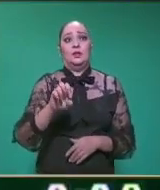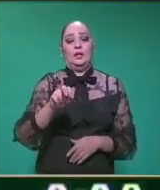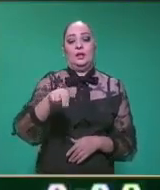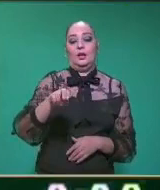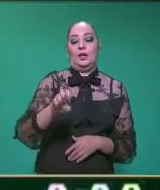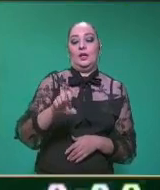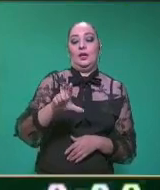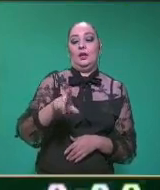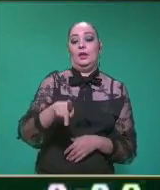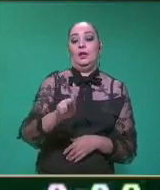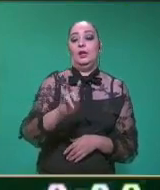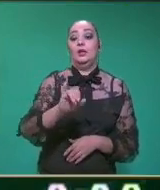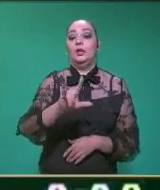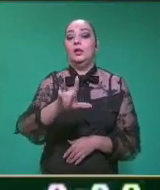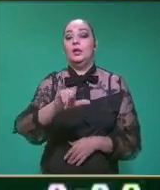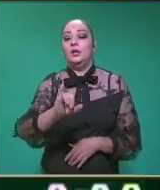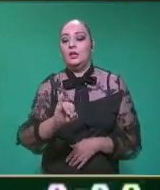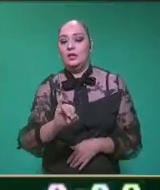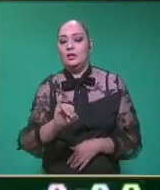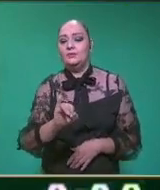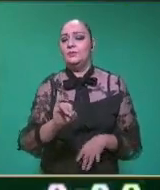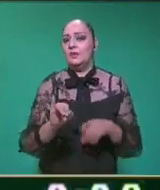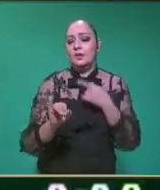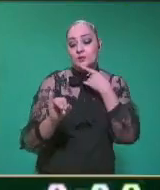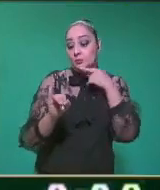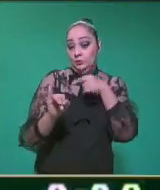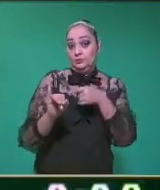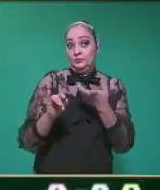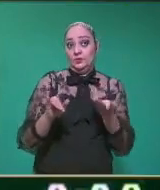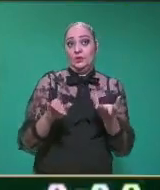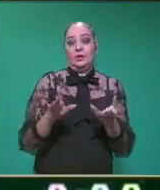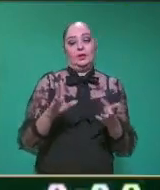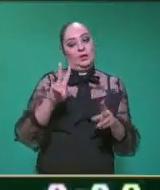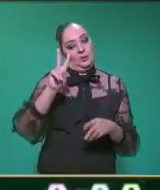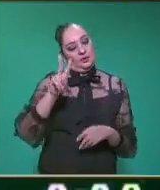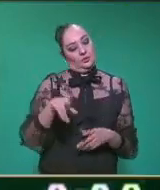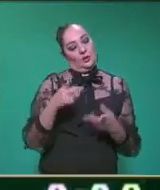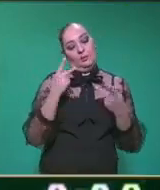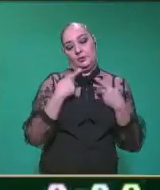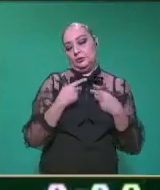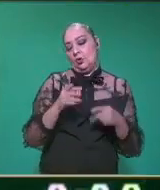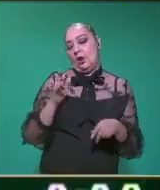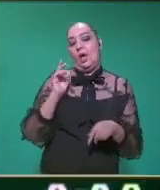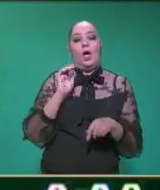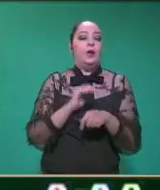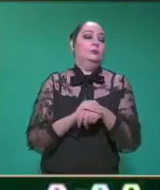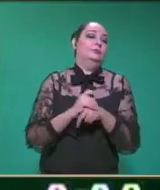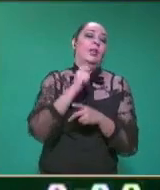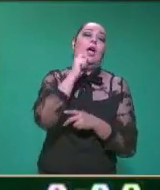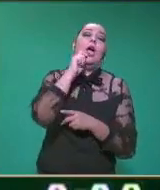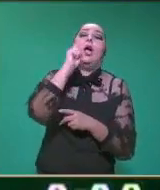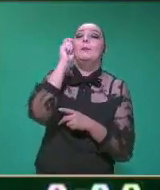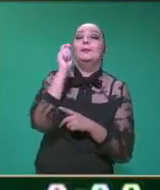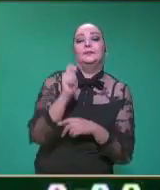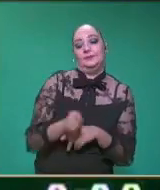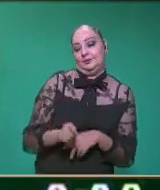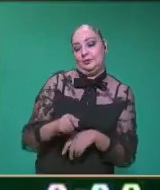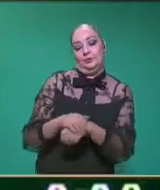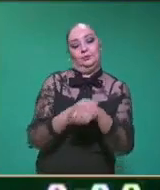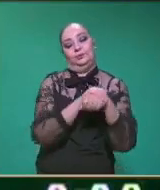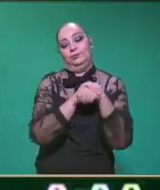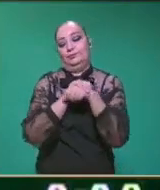Cuando decimos que una persona es tenekili, es que es muy amistoso o amistosa.